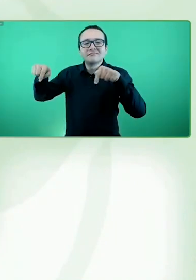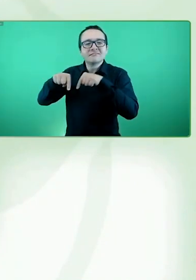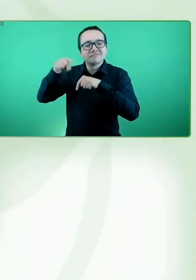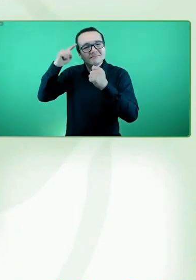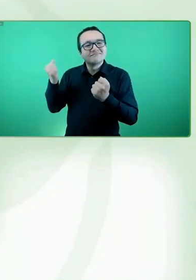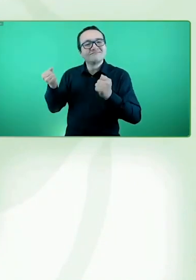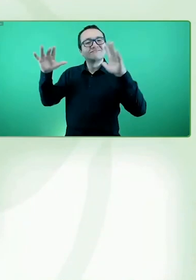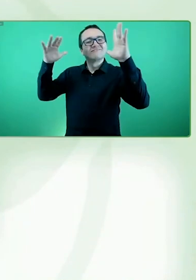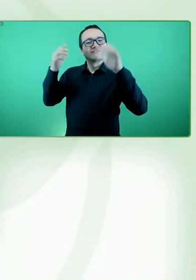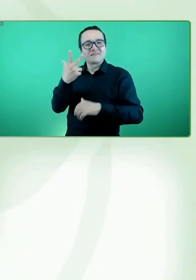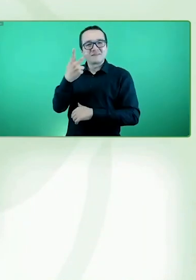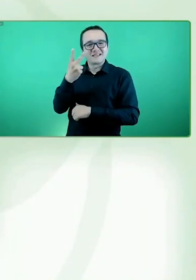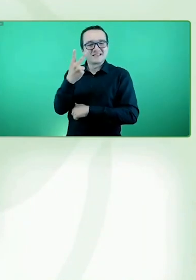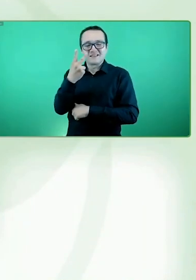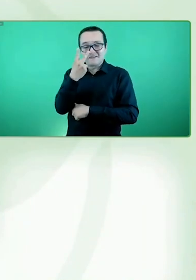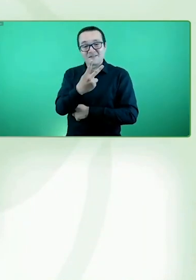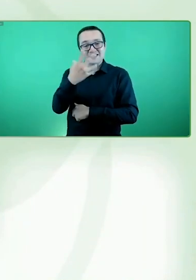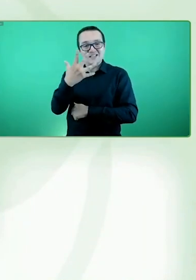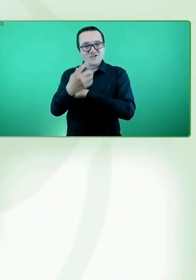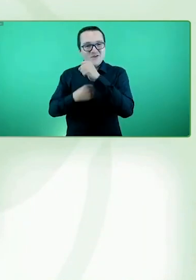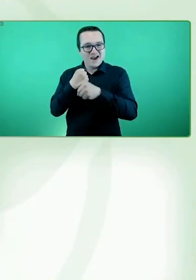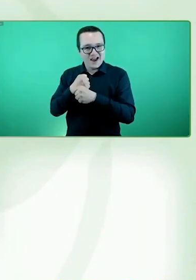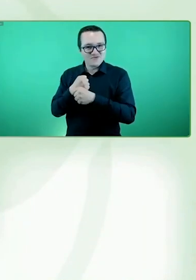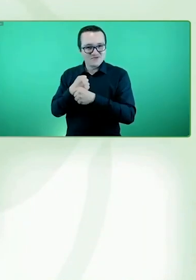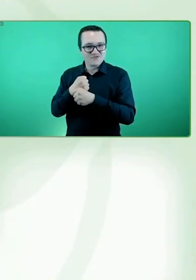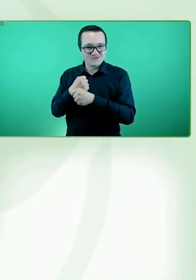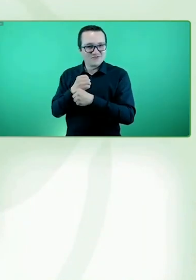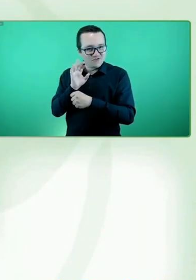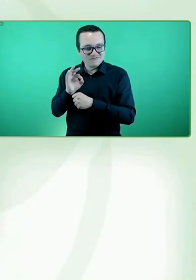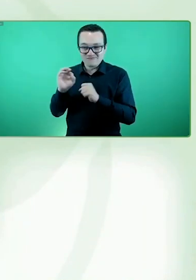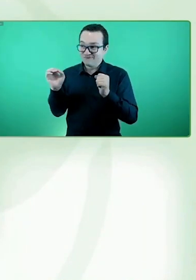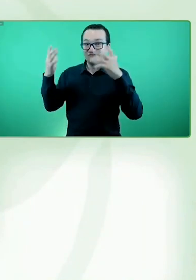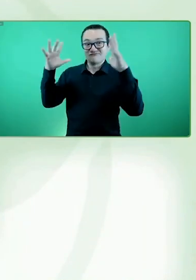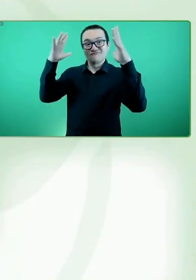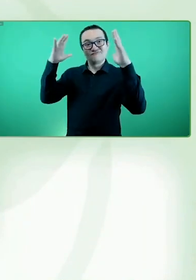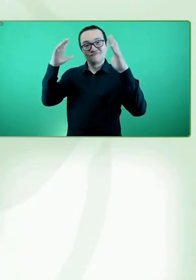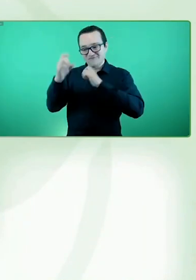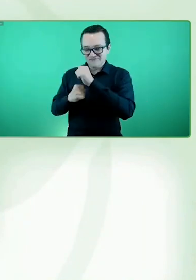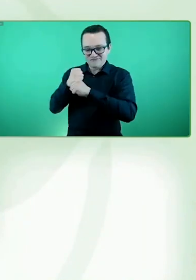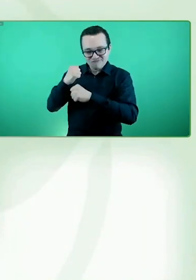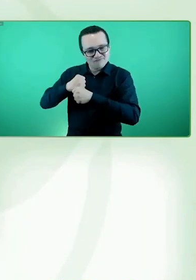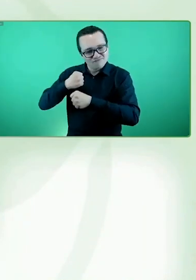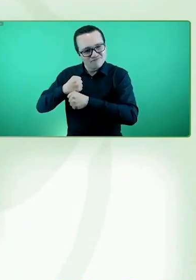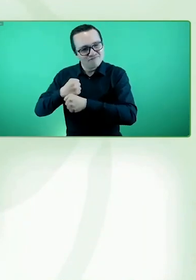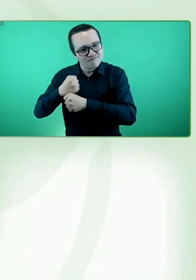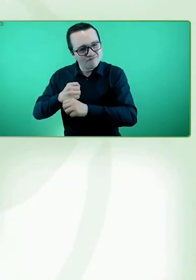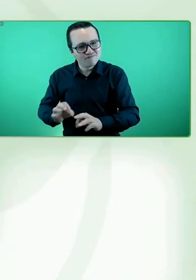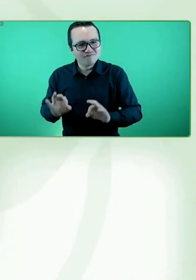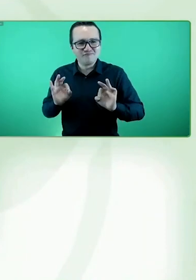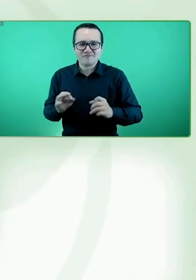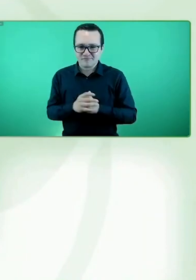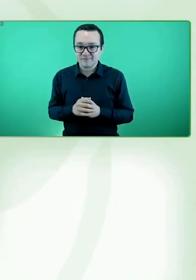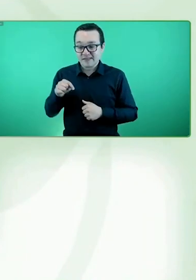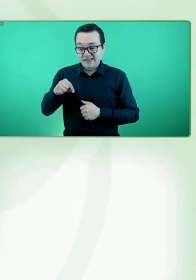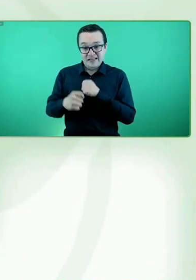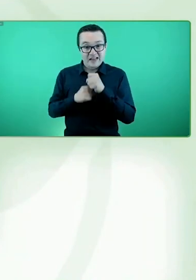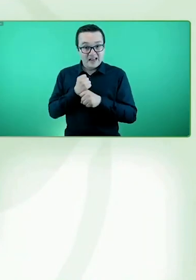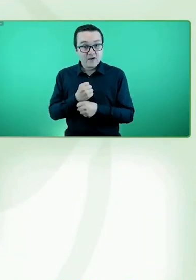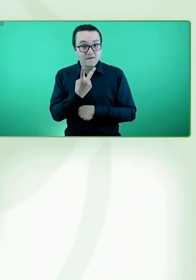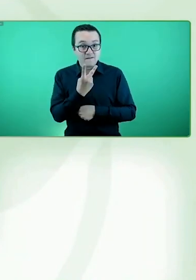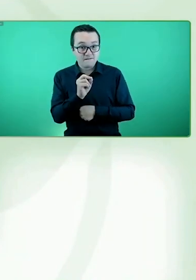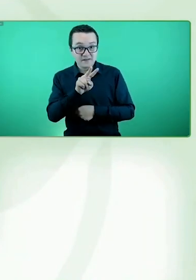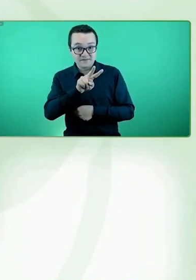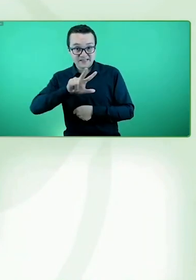con motivo de nuestro 25 aniversario. Este año 2023 es un año muy especial para todas las personas que